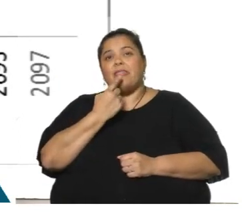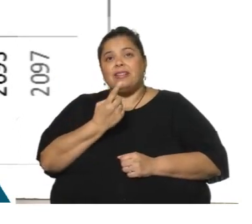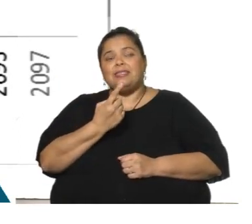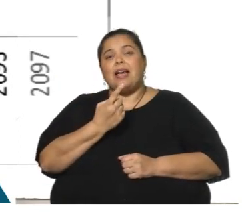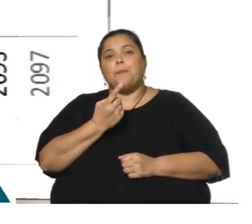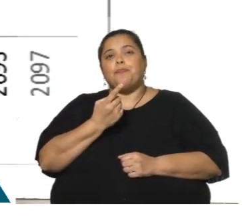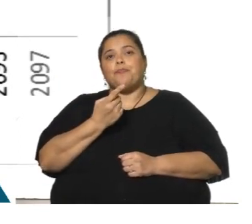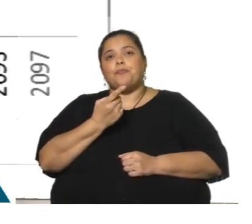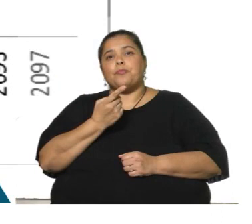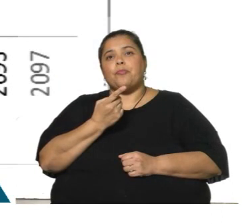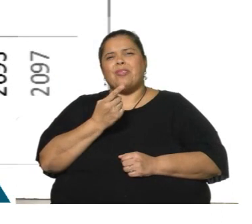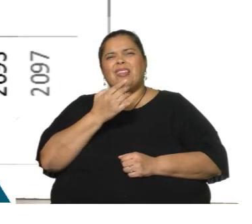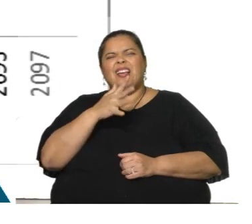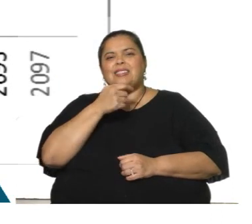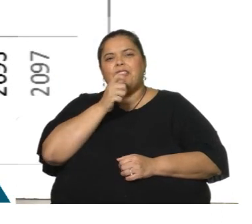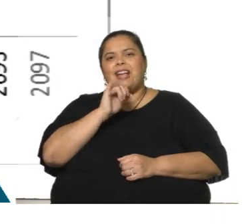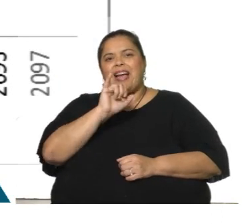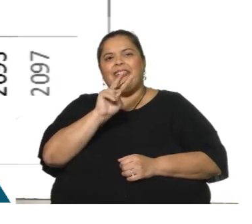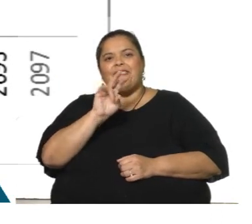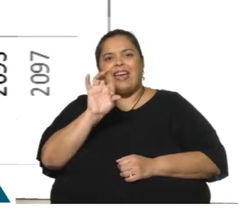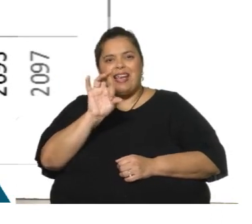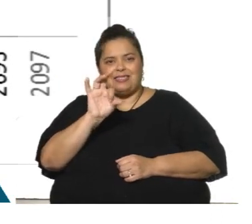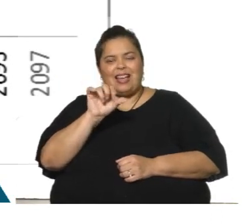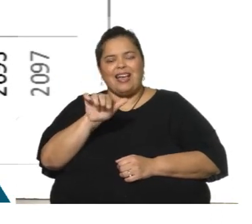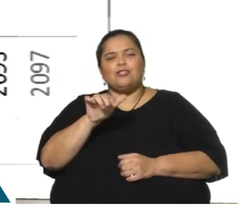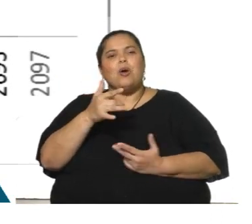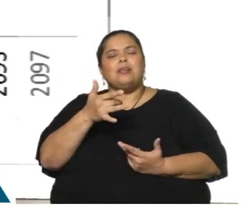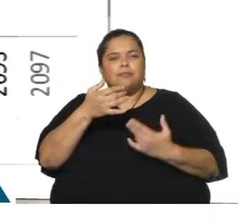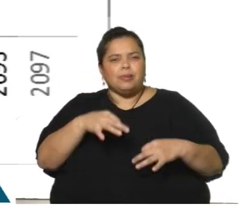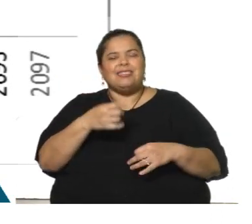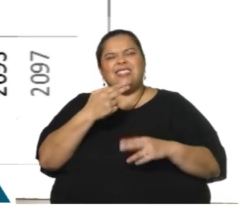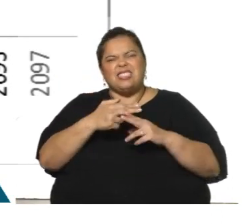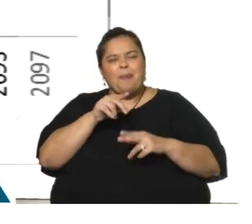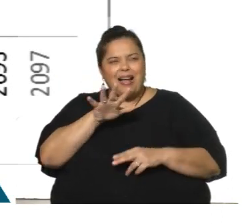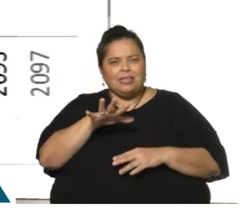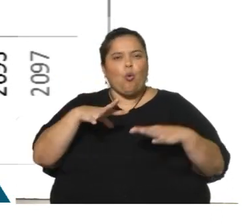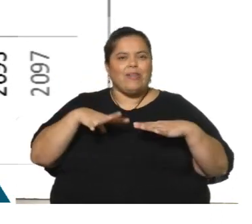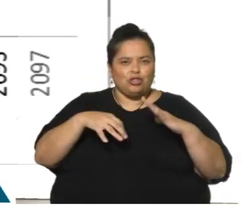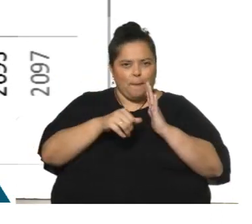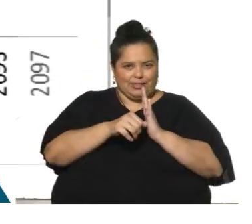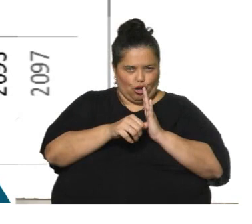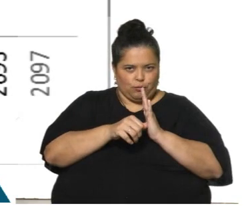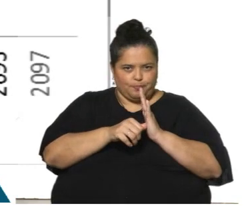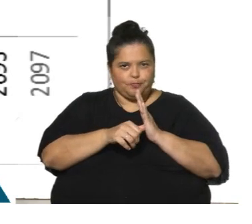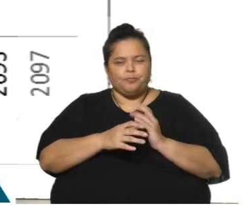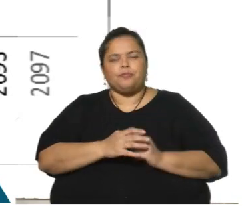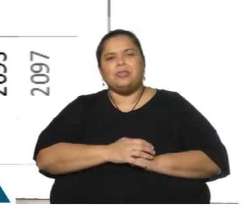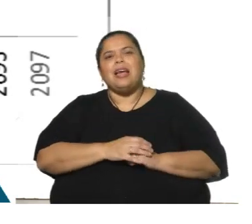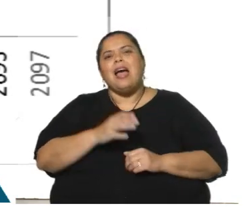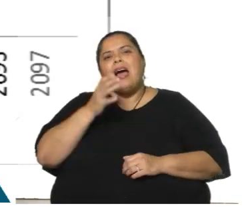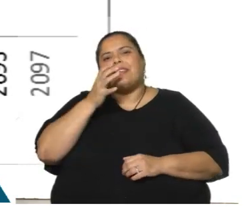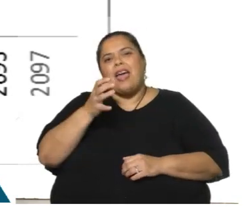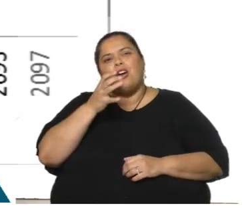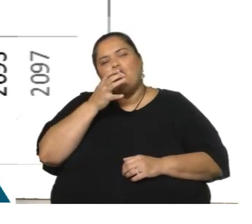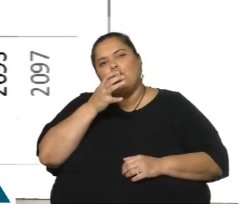BPS, ¿qué es IBS? IBS es la forma técnica de llamarle las jubilaciones y pensiones. Ah, perfecto. Son los riesgos de invalidez, vejez y sobrevivencia.